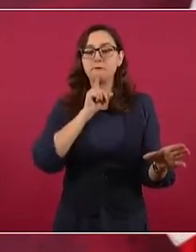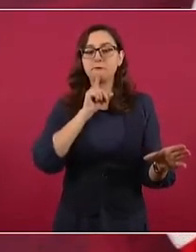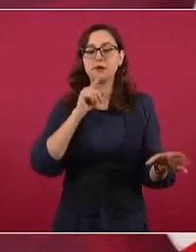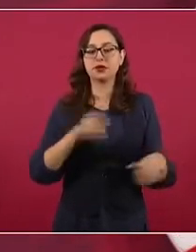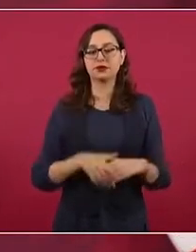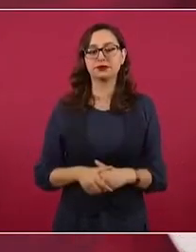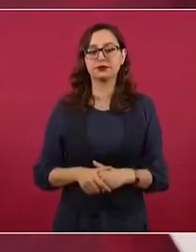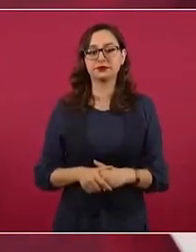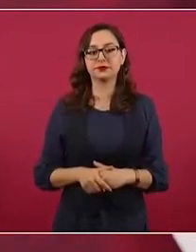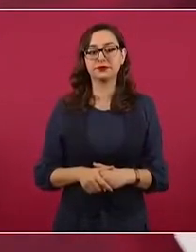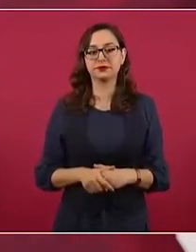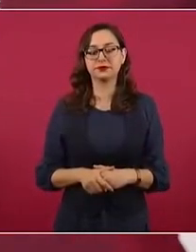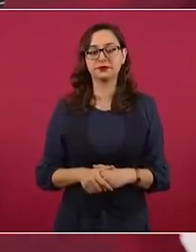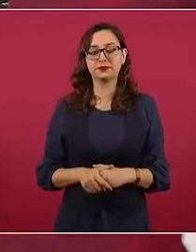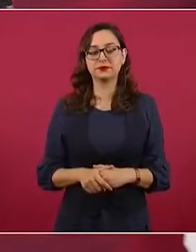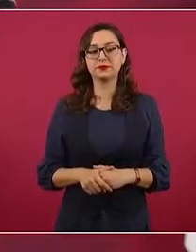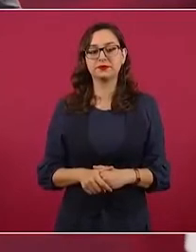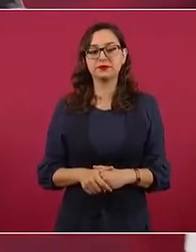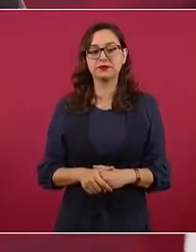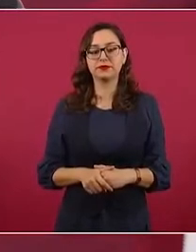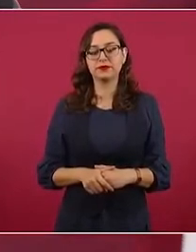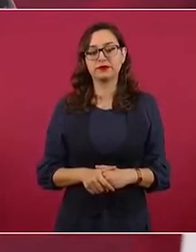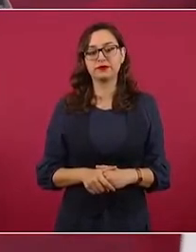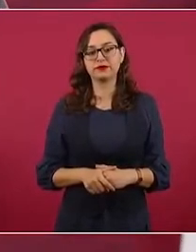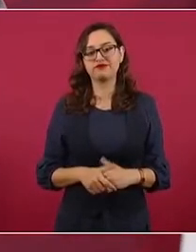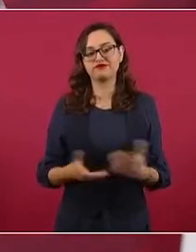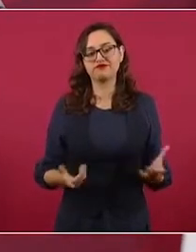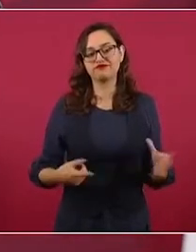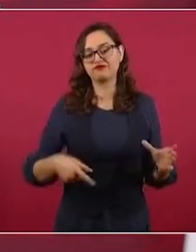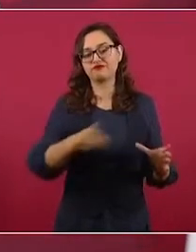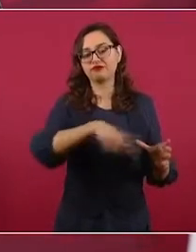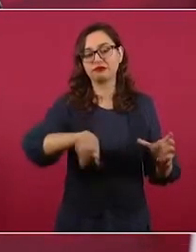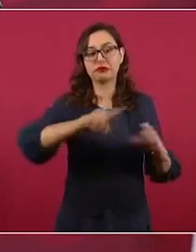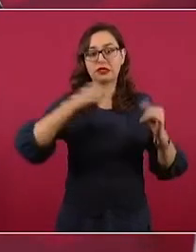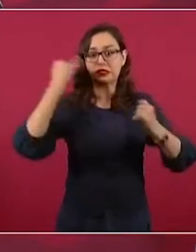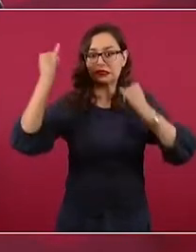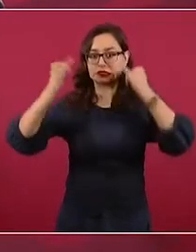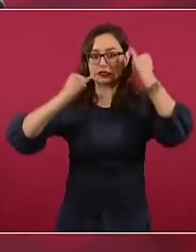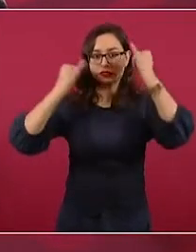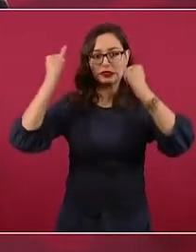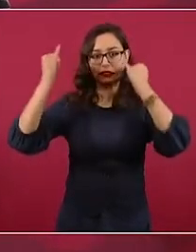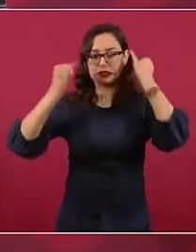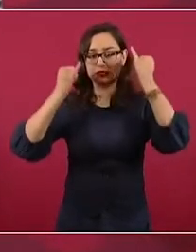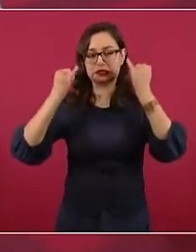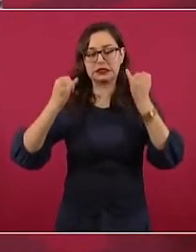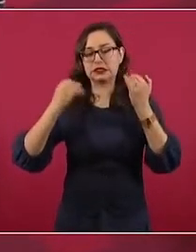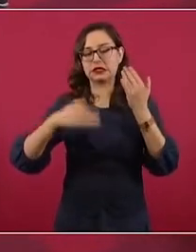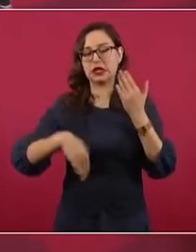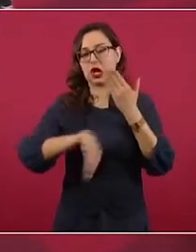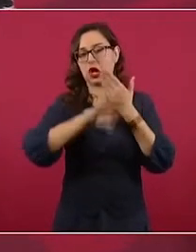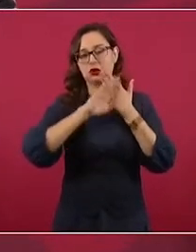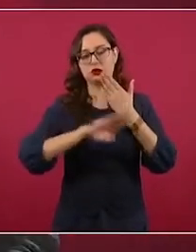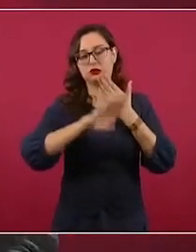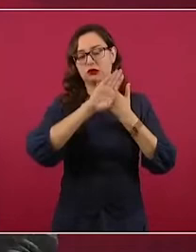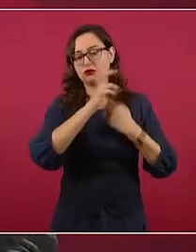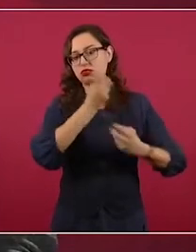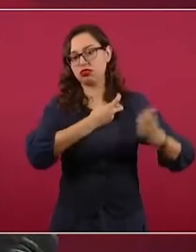invento una calumnia de nuestros